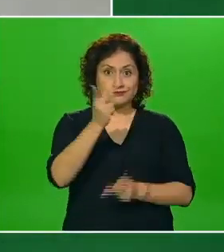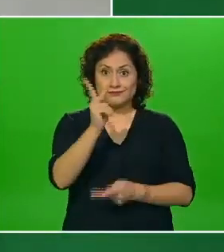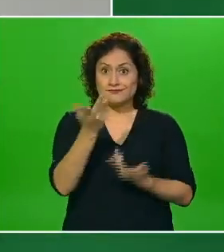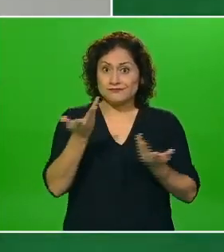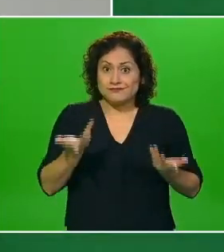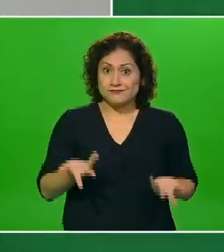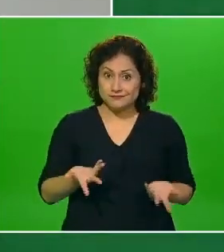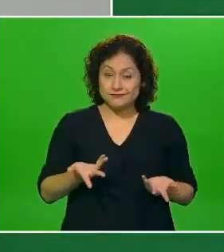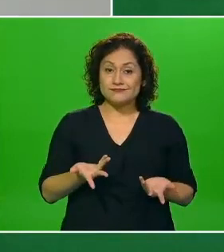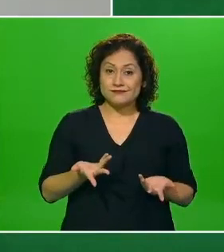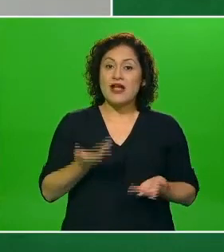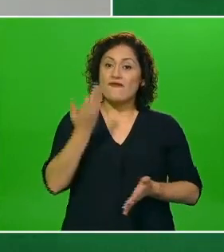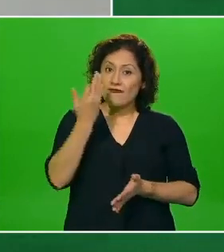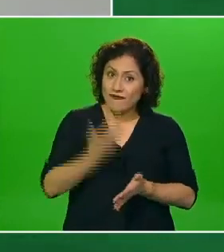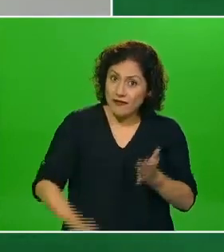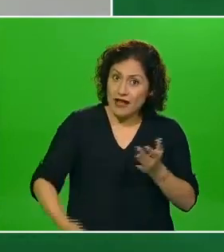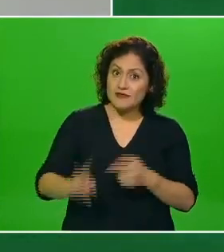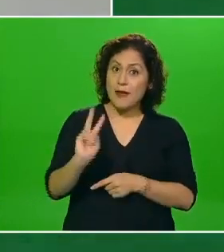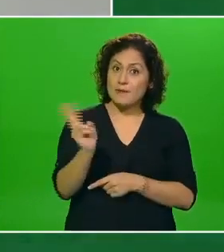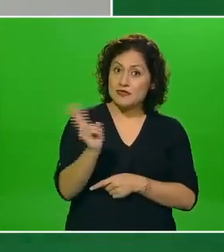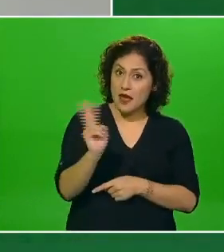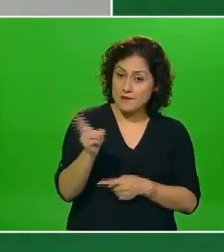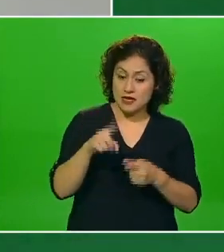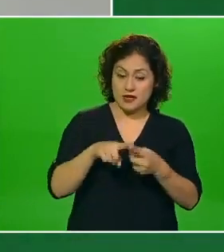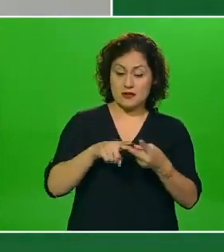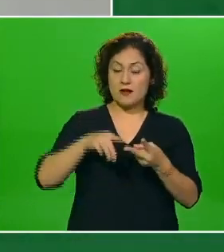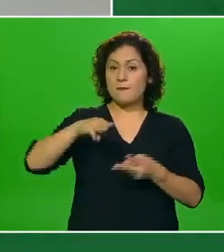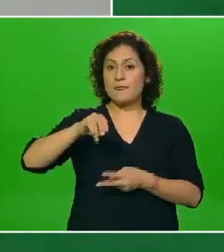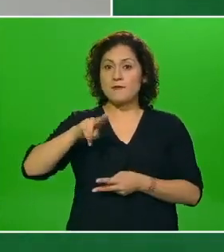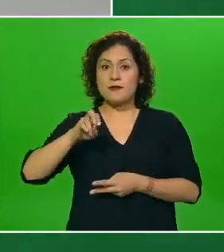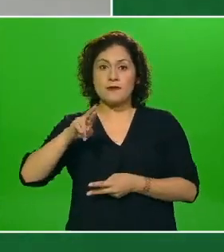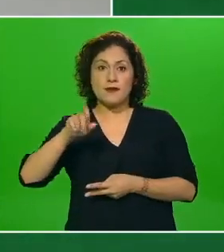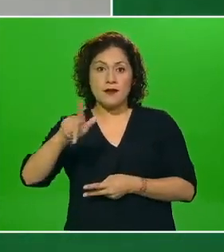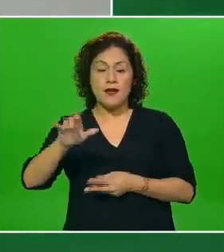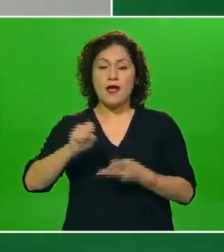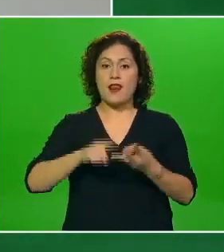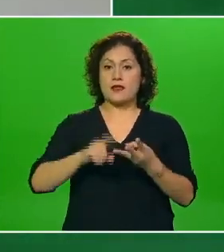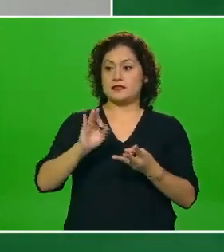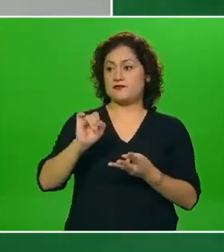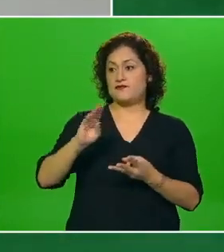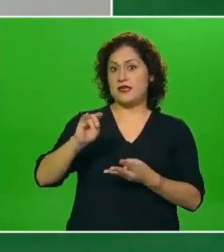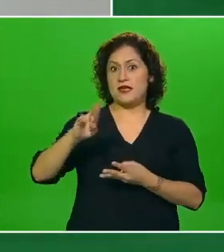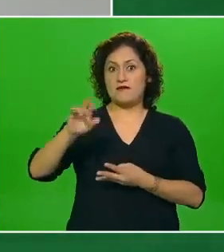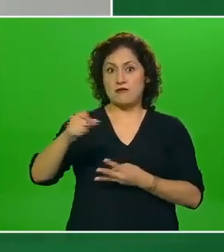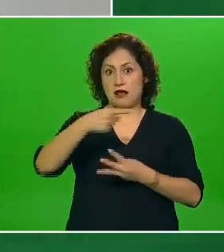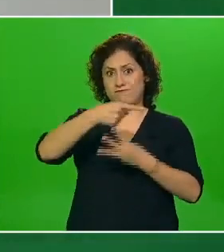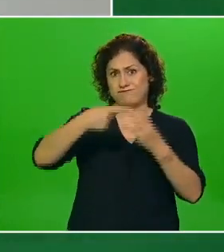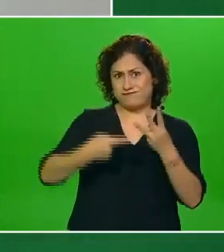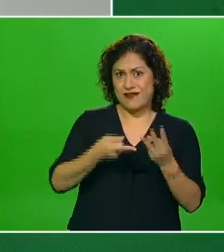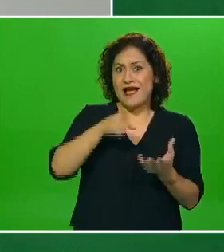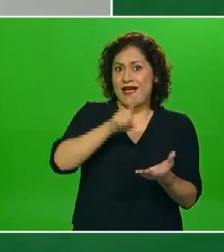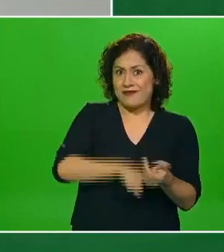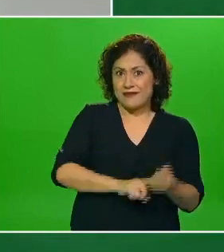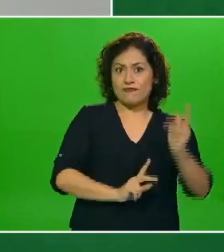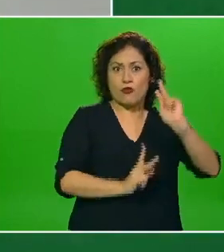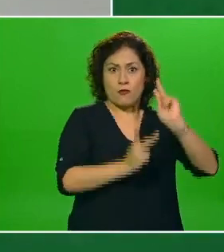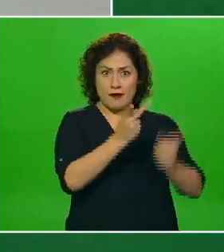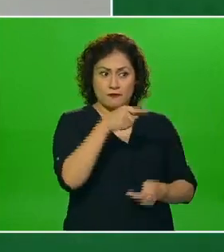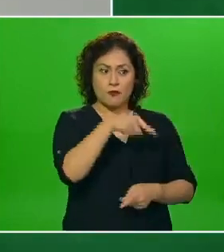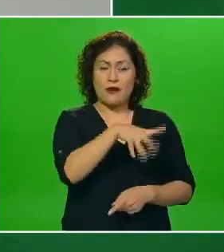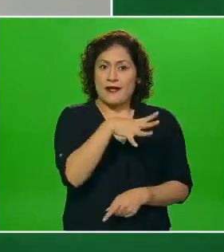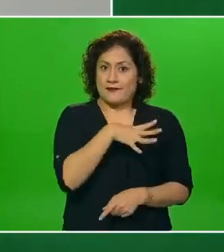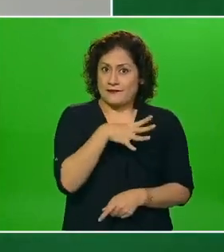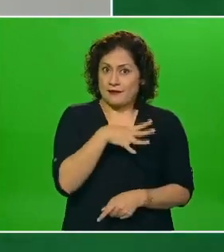vitaminas minerales la fibra y otros compuestos también que están presentes en estos alimentos